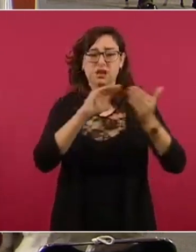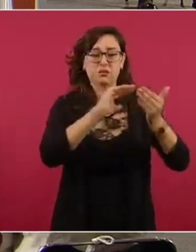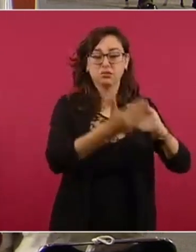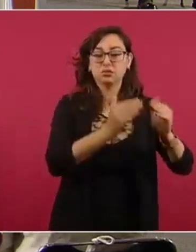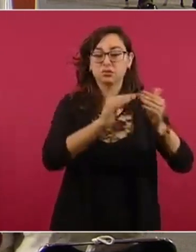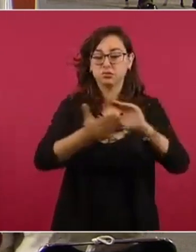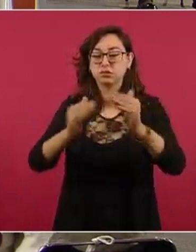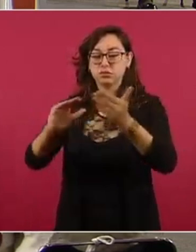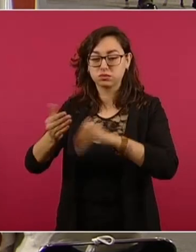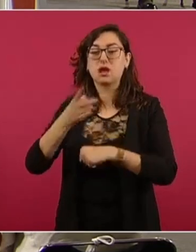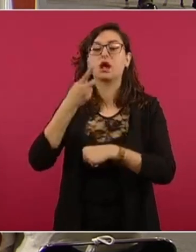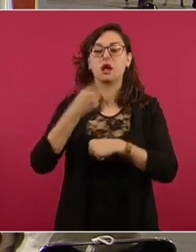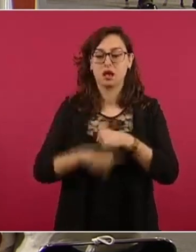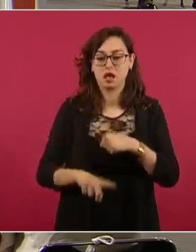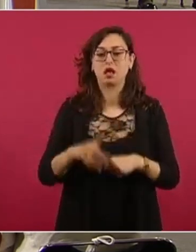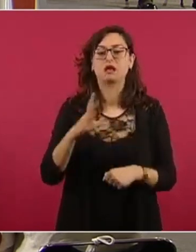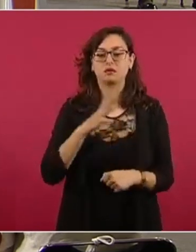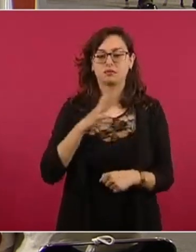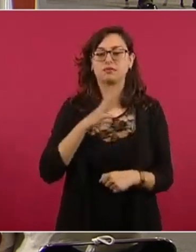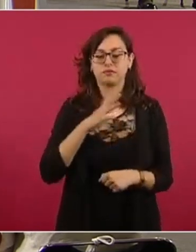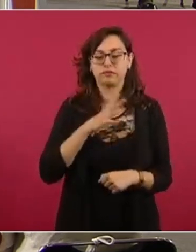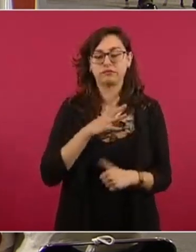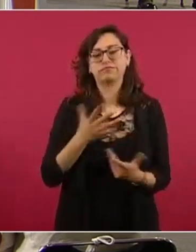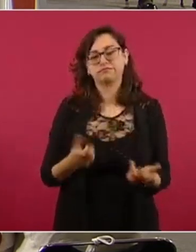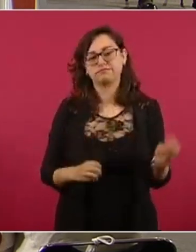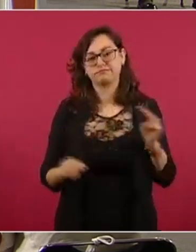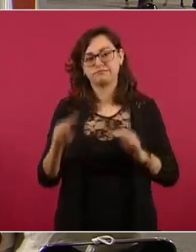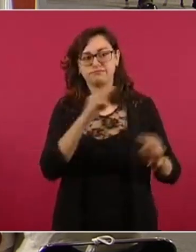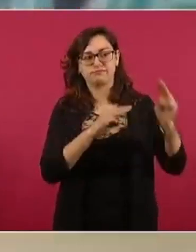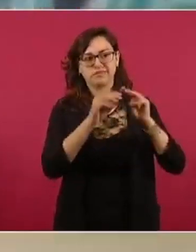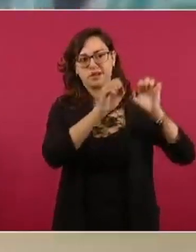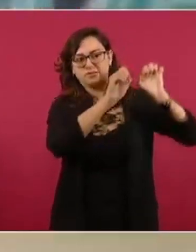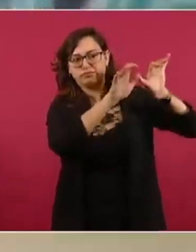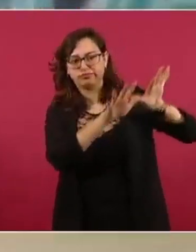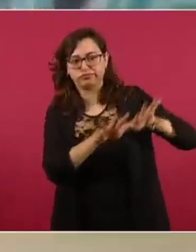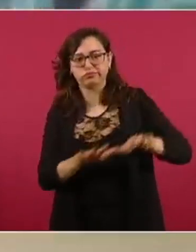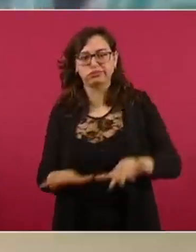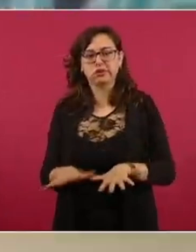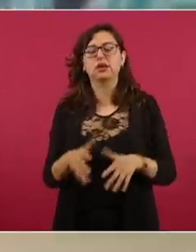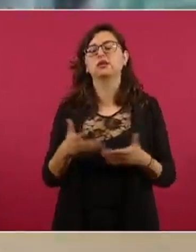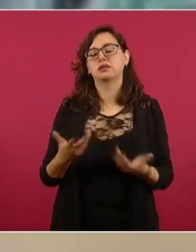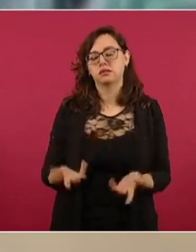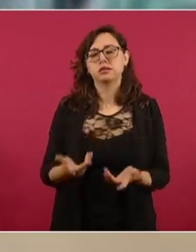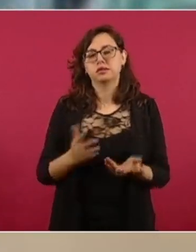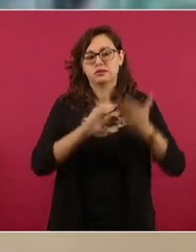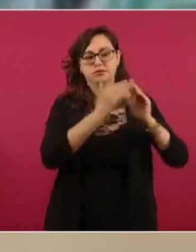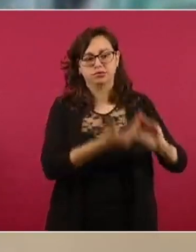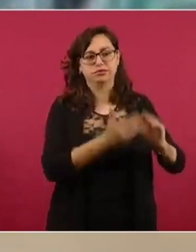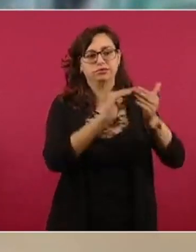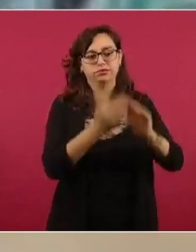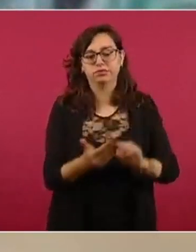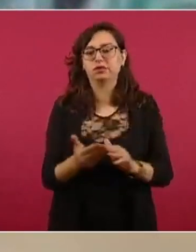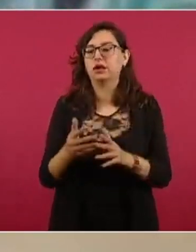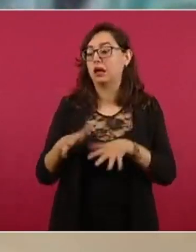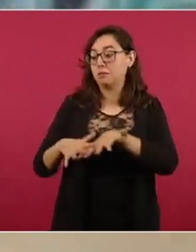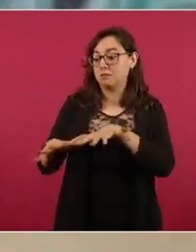tenemos vivienda afectada por deslizamiento de laderas en la sierra y en la costa, pues con árboles caídos,